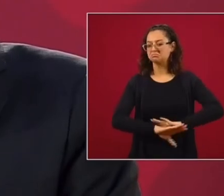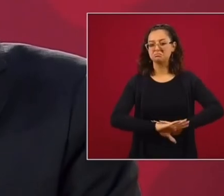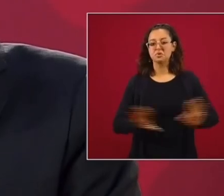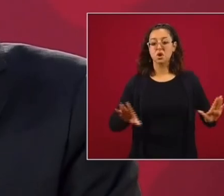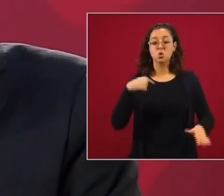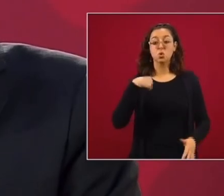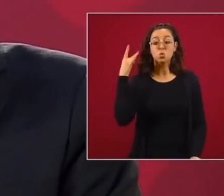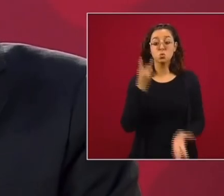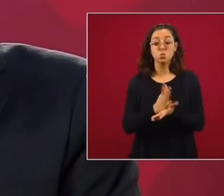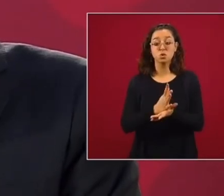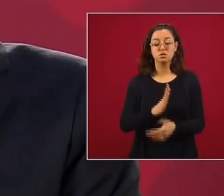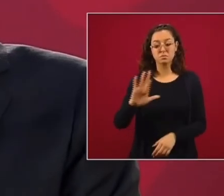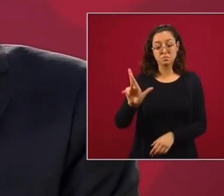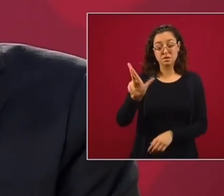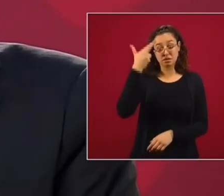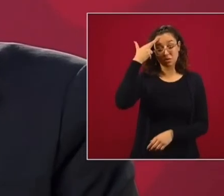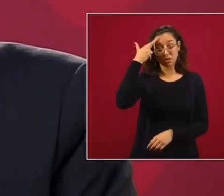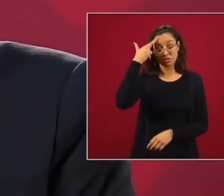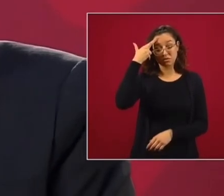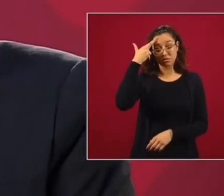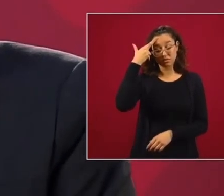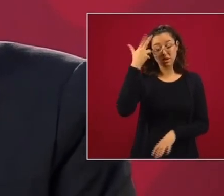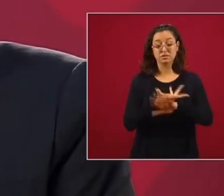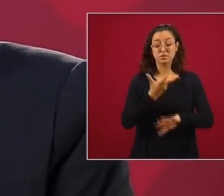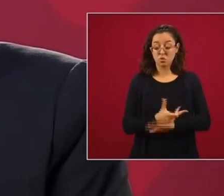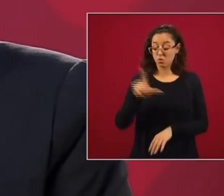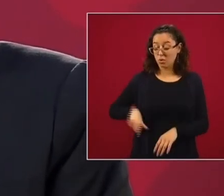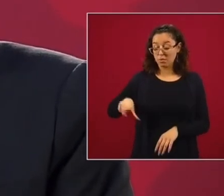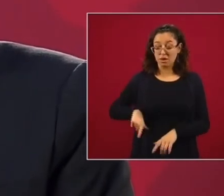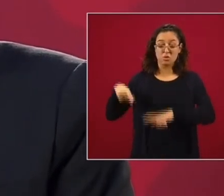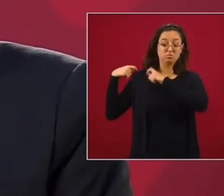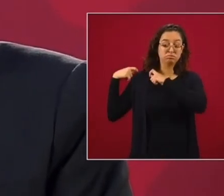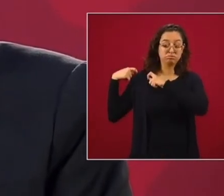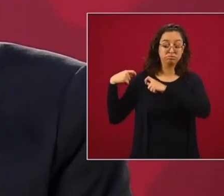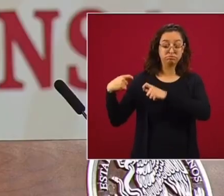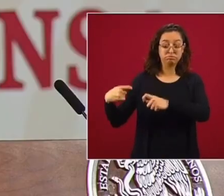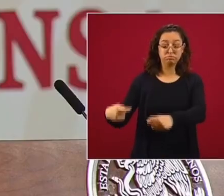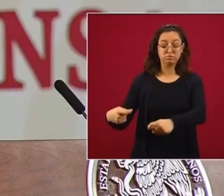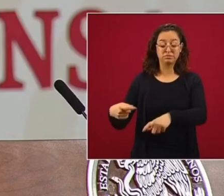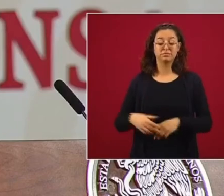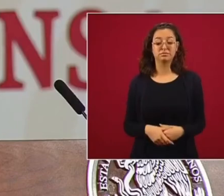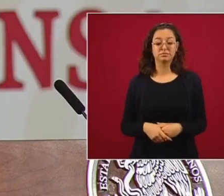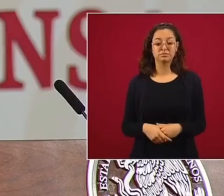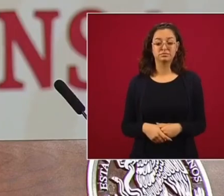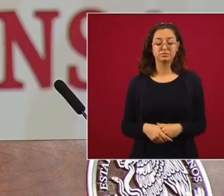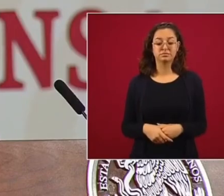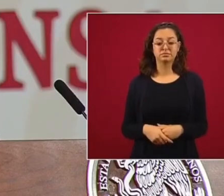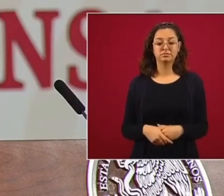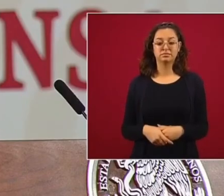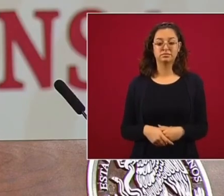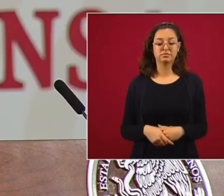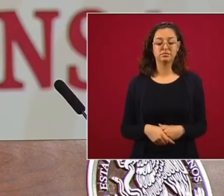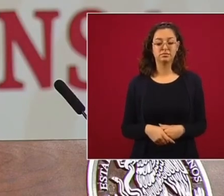que cada gobierno de Estados Unidos ha